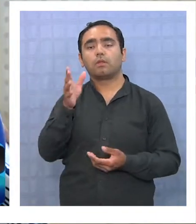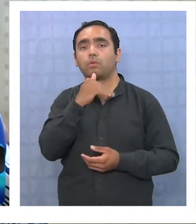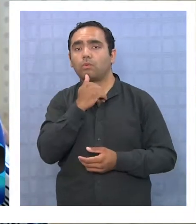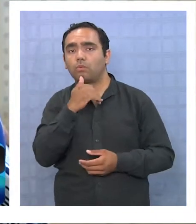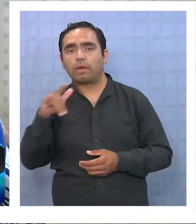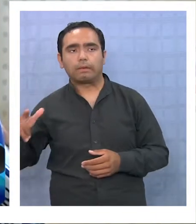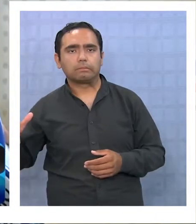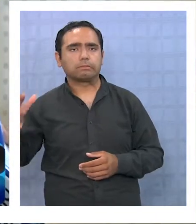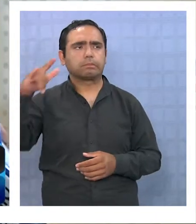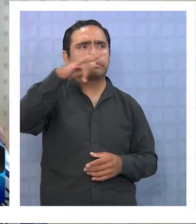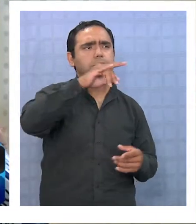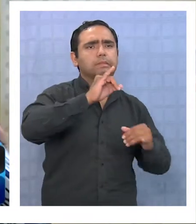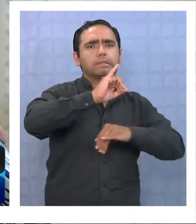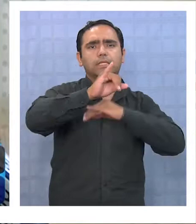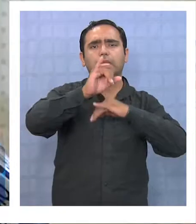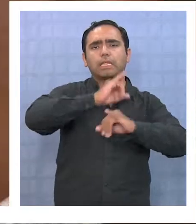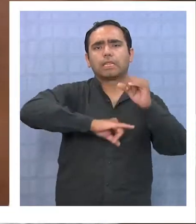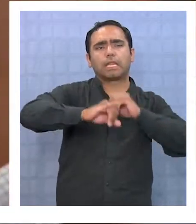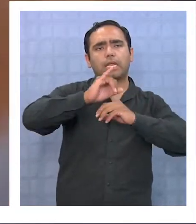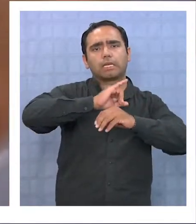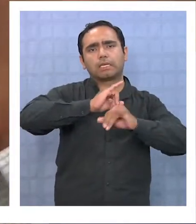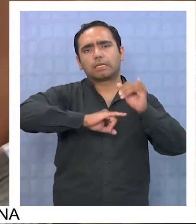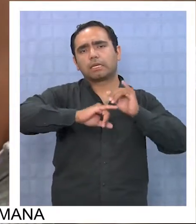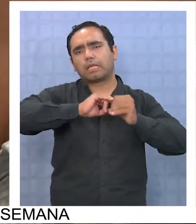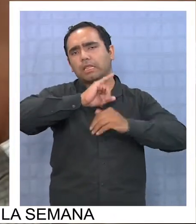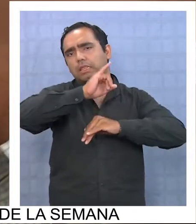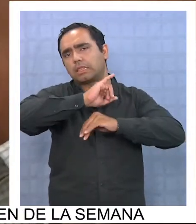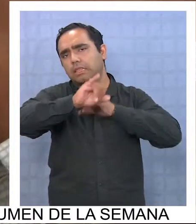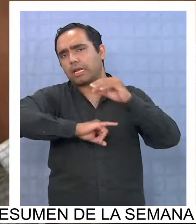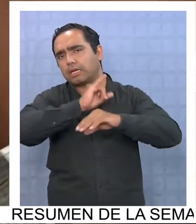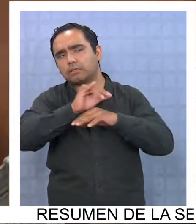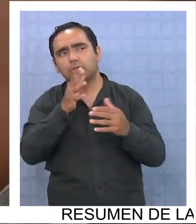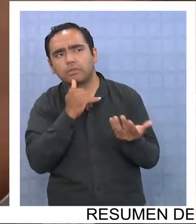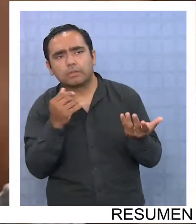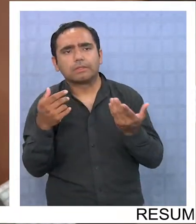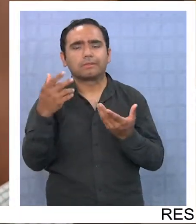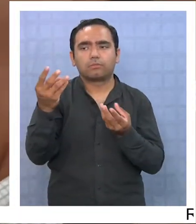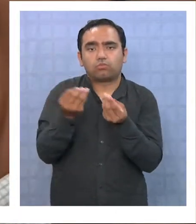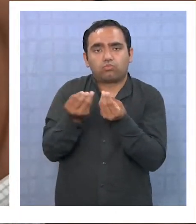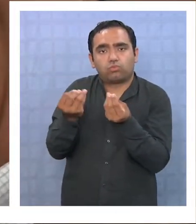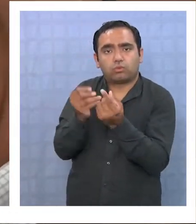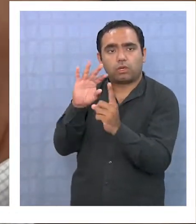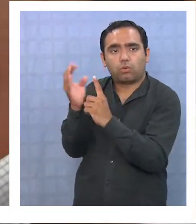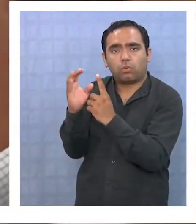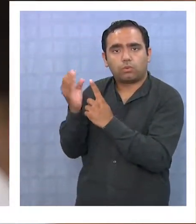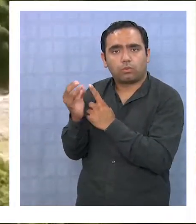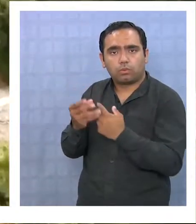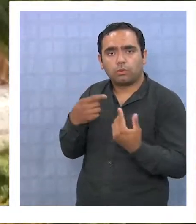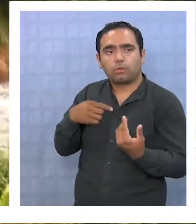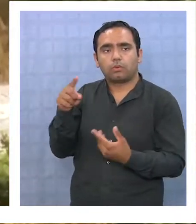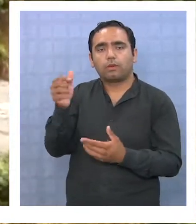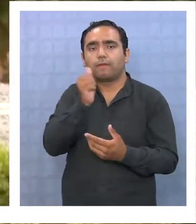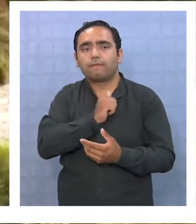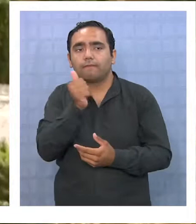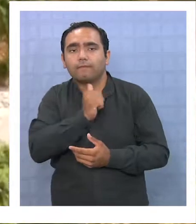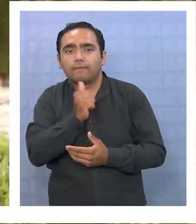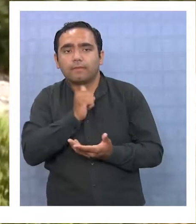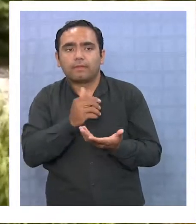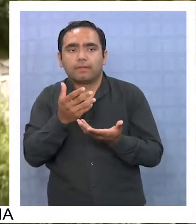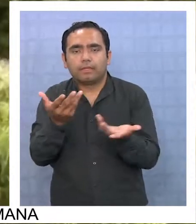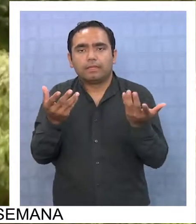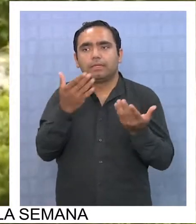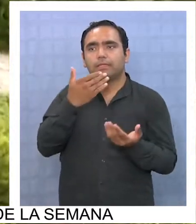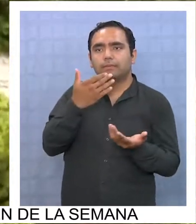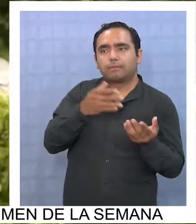tienen tanta salida y conexión internacional, a pesar de ser una provincia riquísima en tesoros culturales y en infraestructura